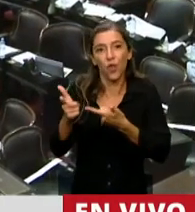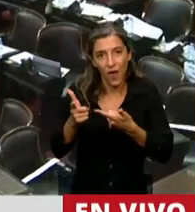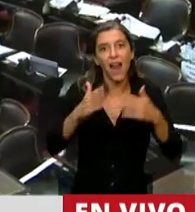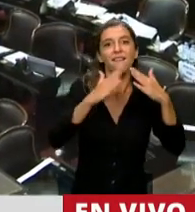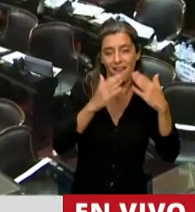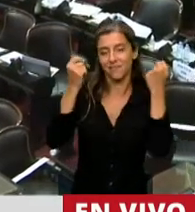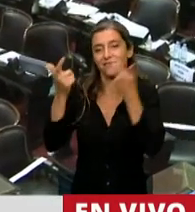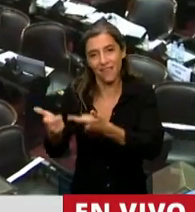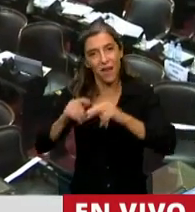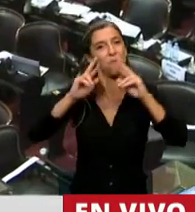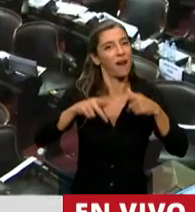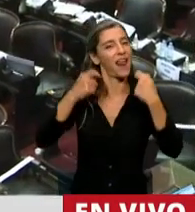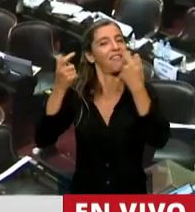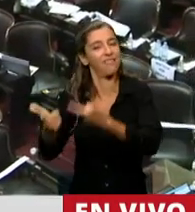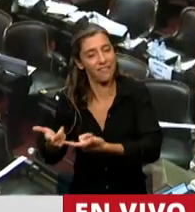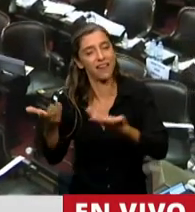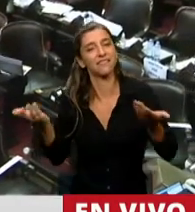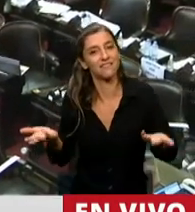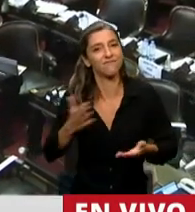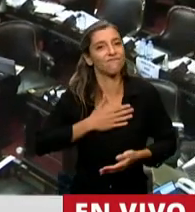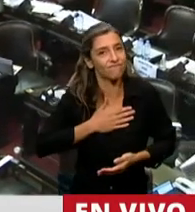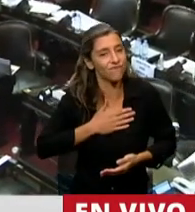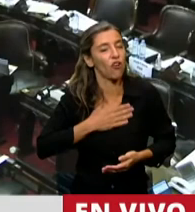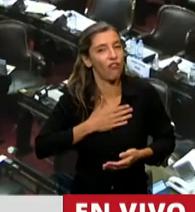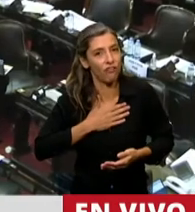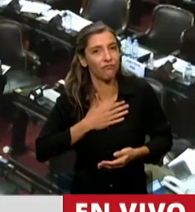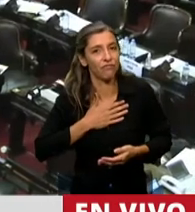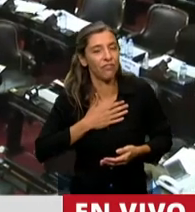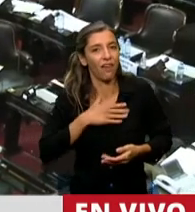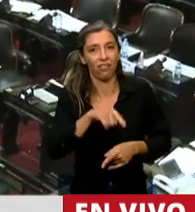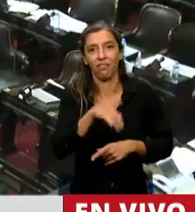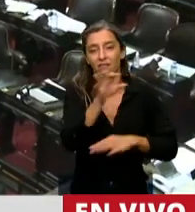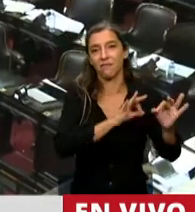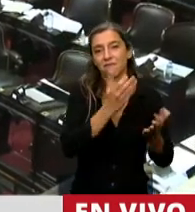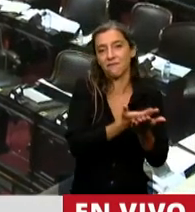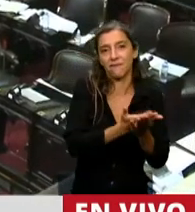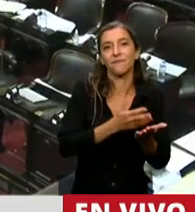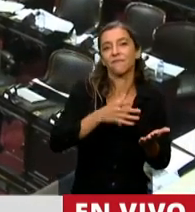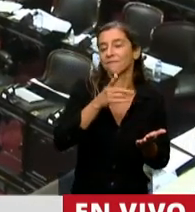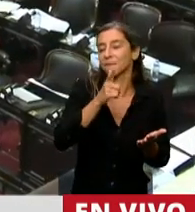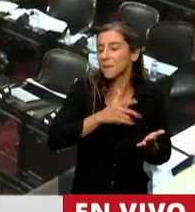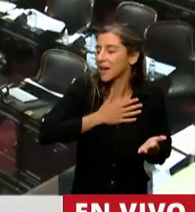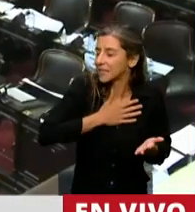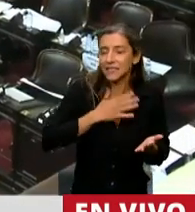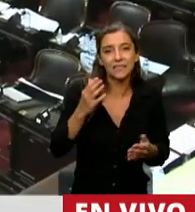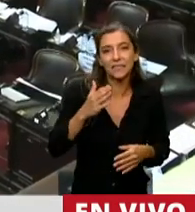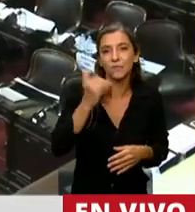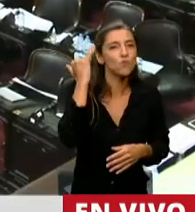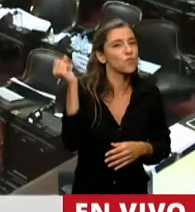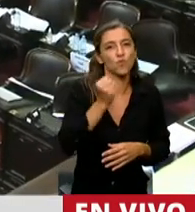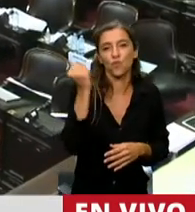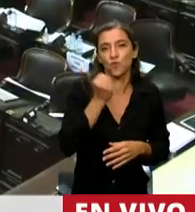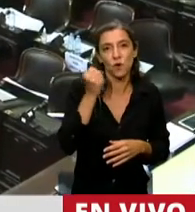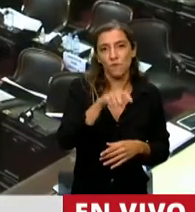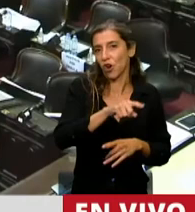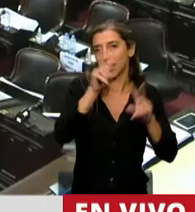supuesto, celebro, acompaño este proyecto y me parece importante que se traten estos temas